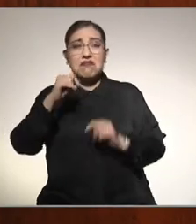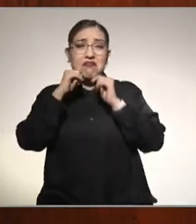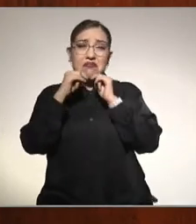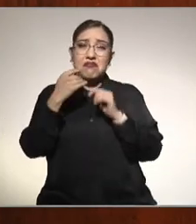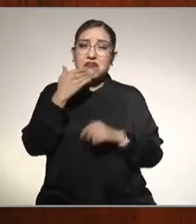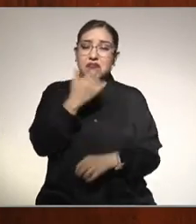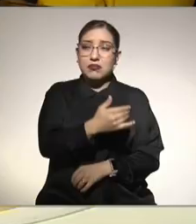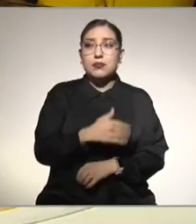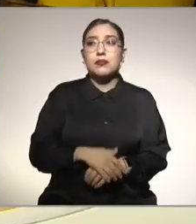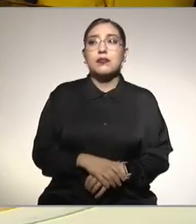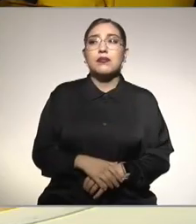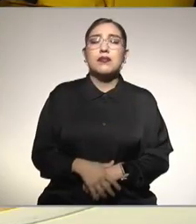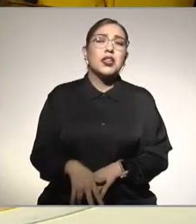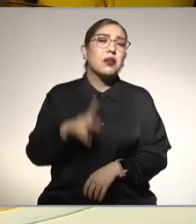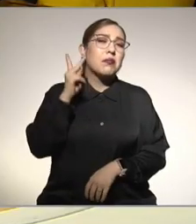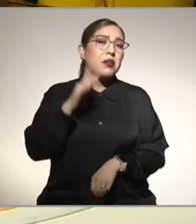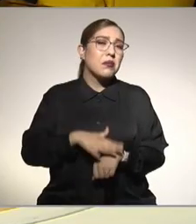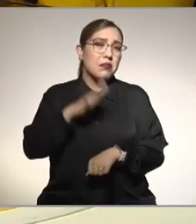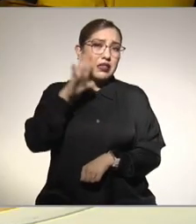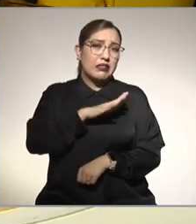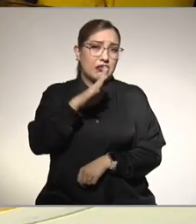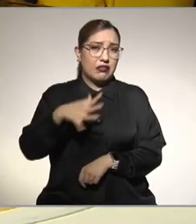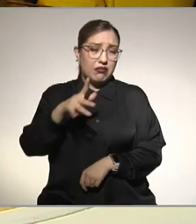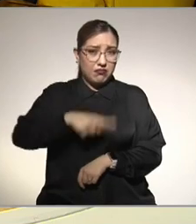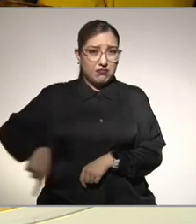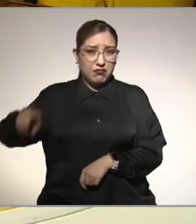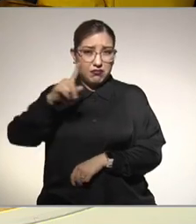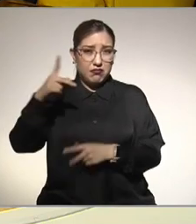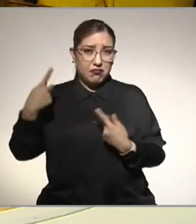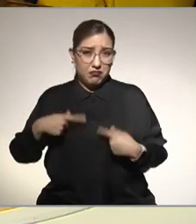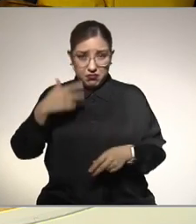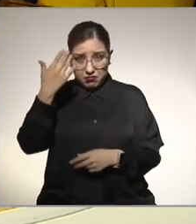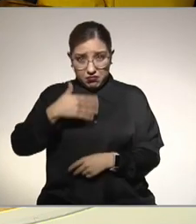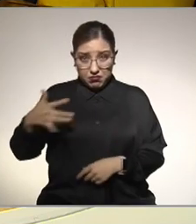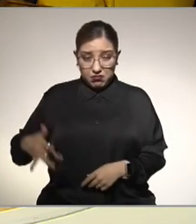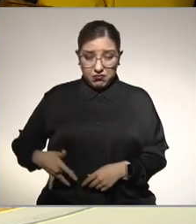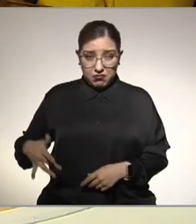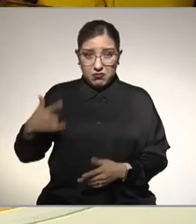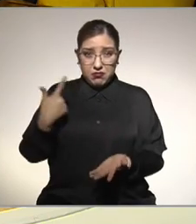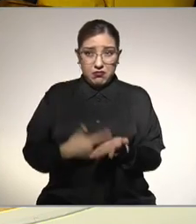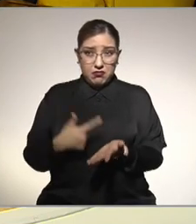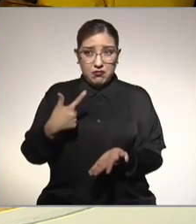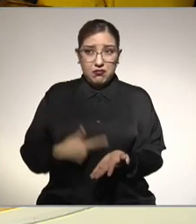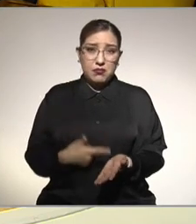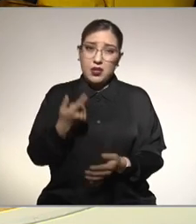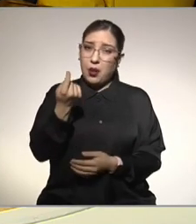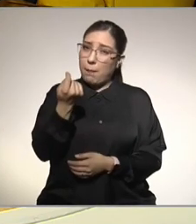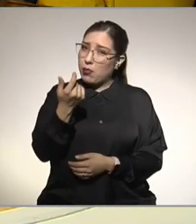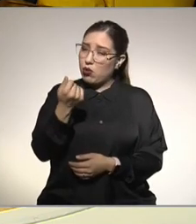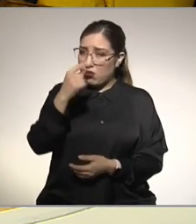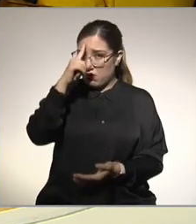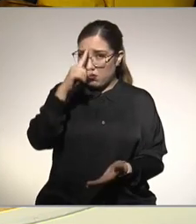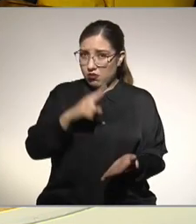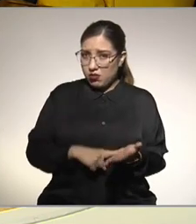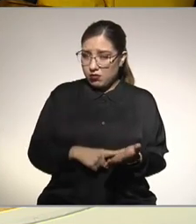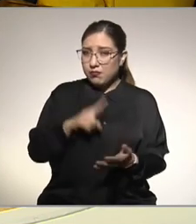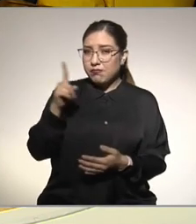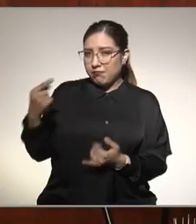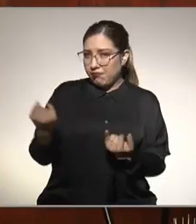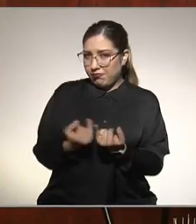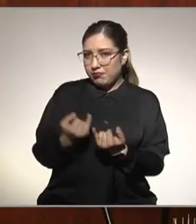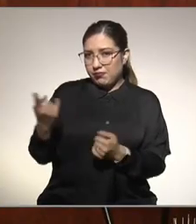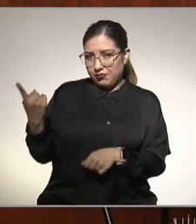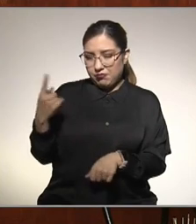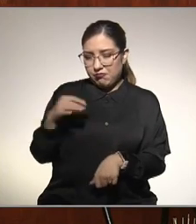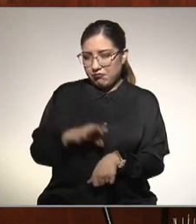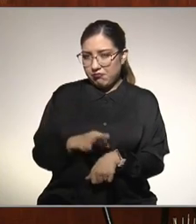normalizado, pero ¿qué tanto la población general conoce de hígado graso o ha escuchado hablar de él? Yo creo que poco, tristemente, como decía el autor Moreno,